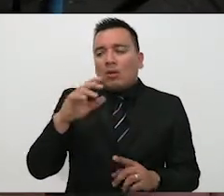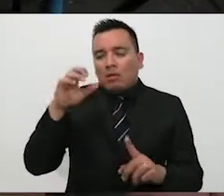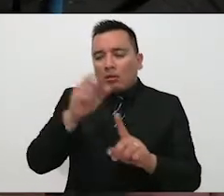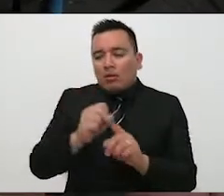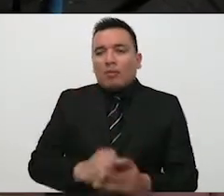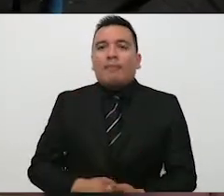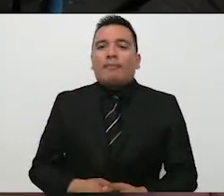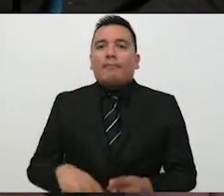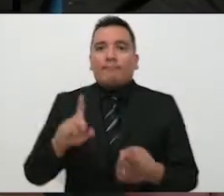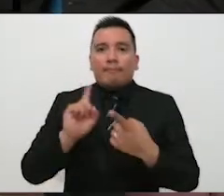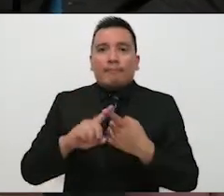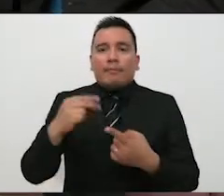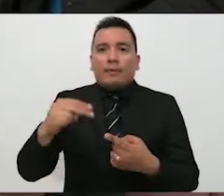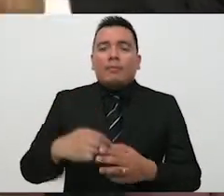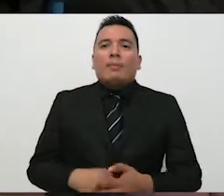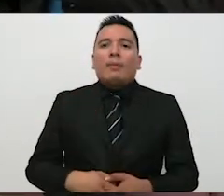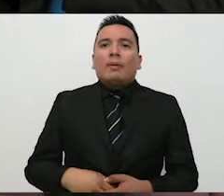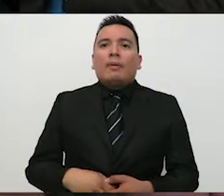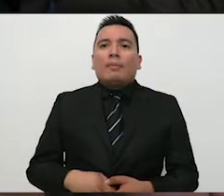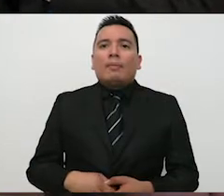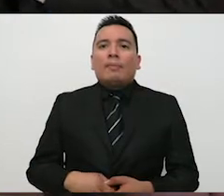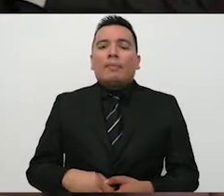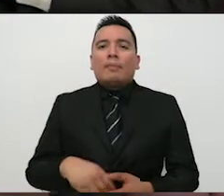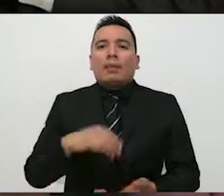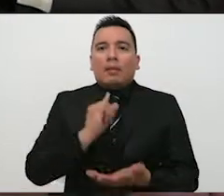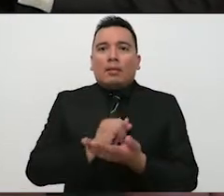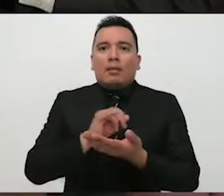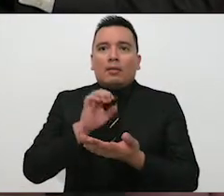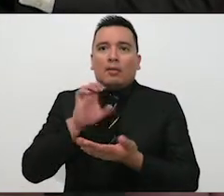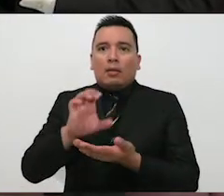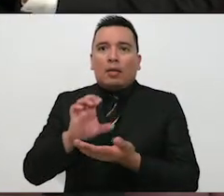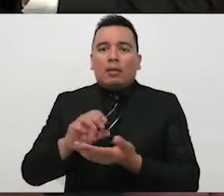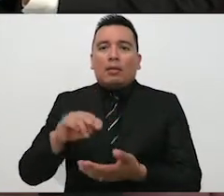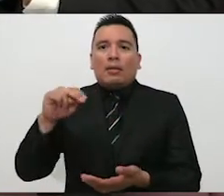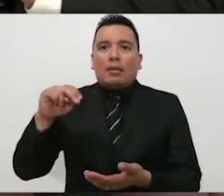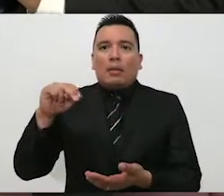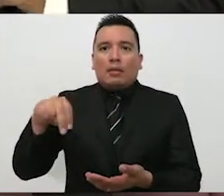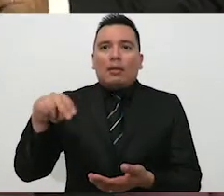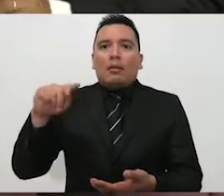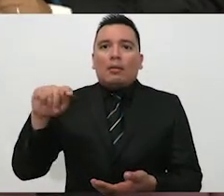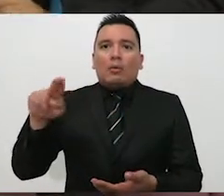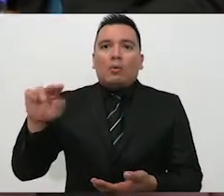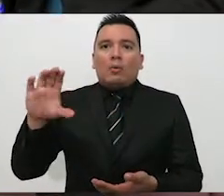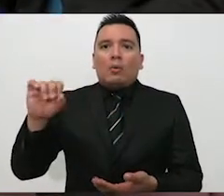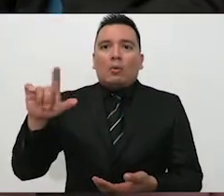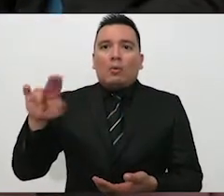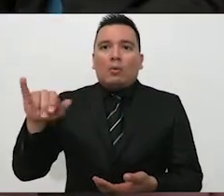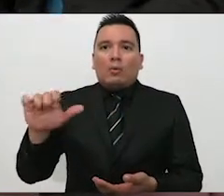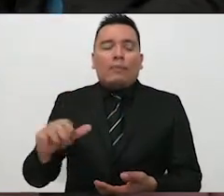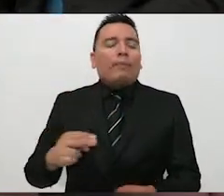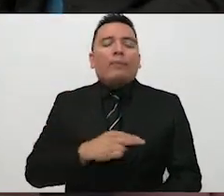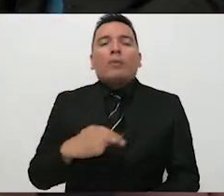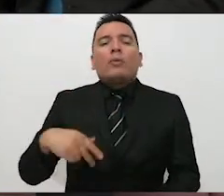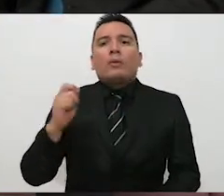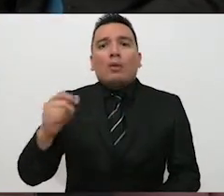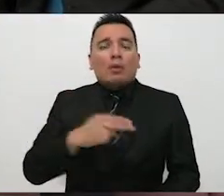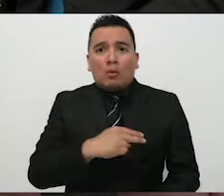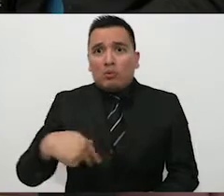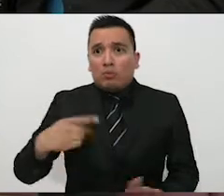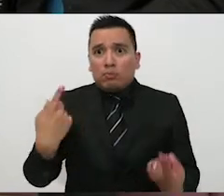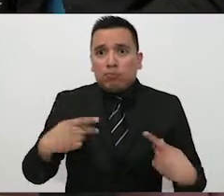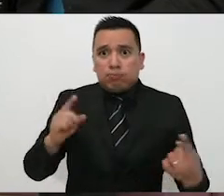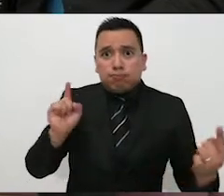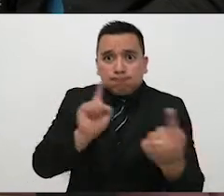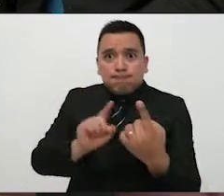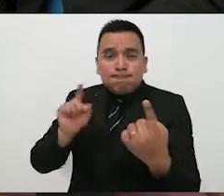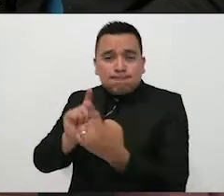Es Nuevo y se llama YEC en tu colonia, y con este pretendemos un acercamiento directo con la ciudadanía de las entidades de Coahuila.